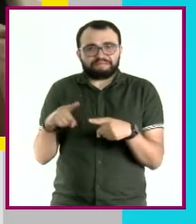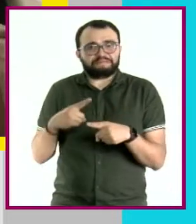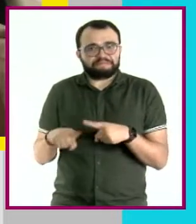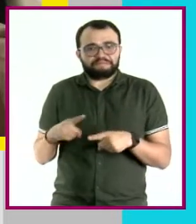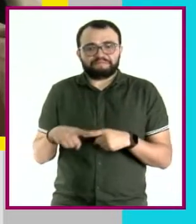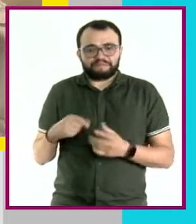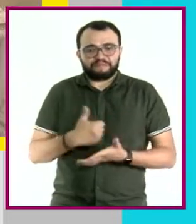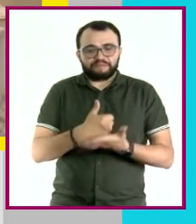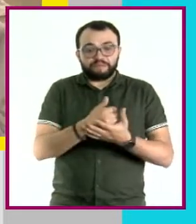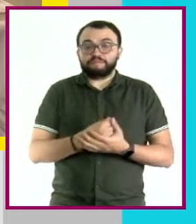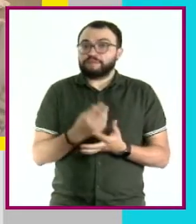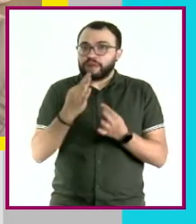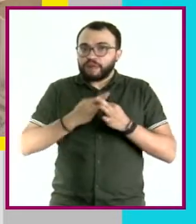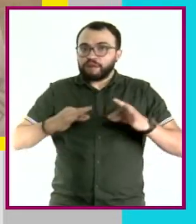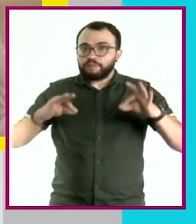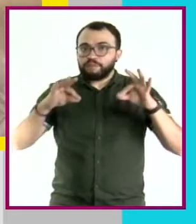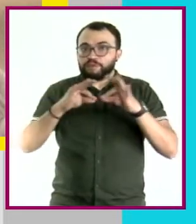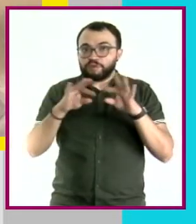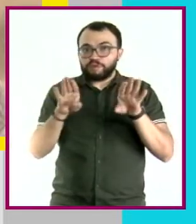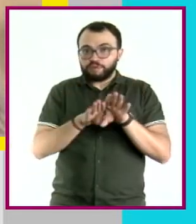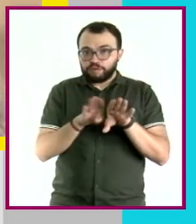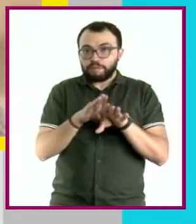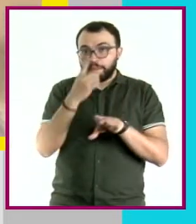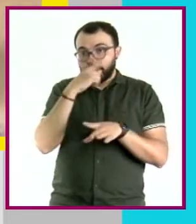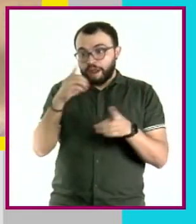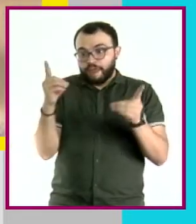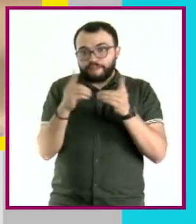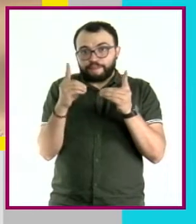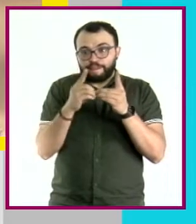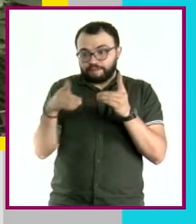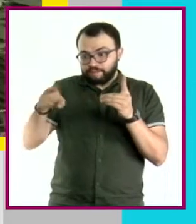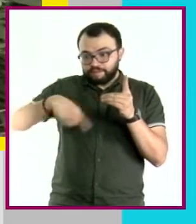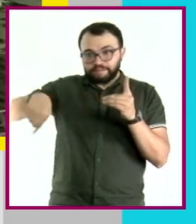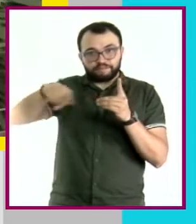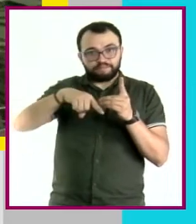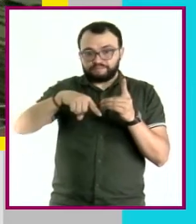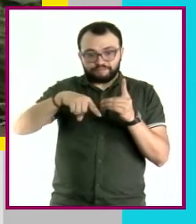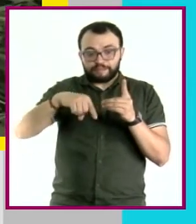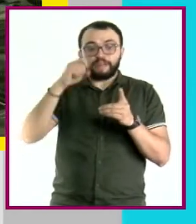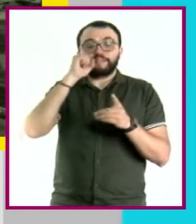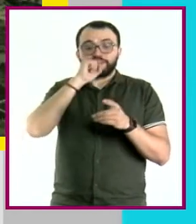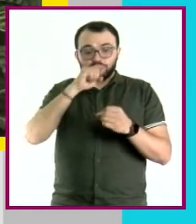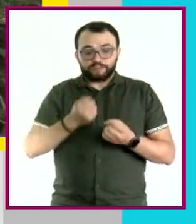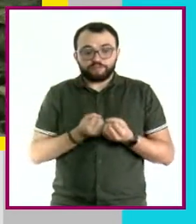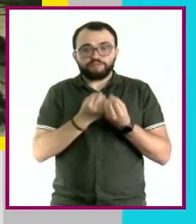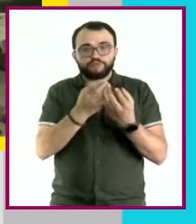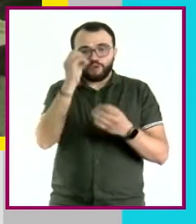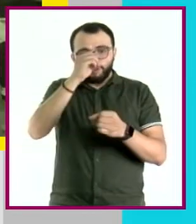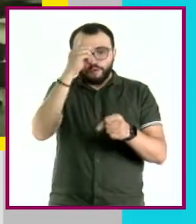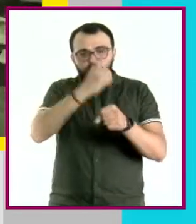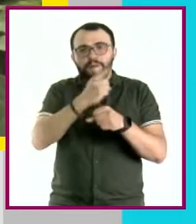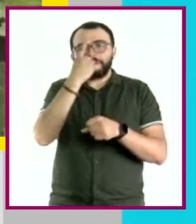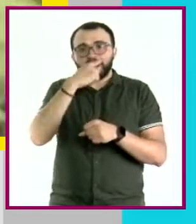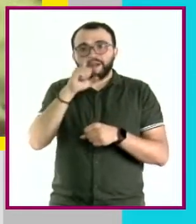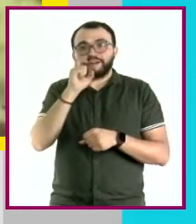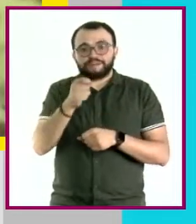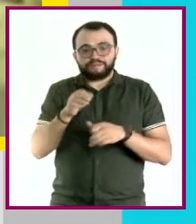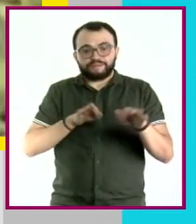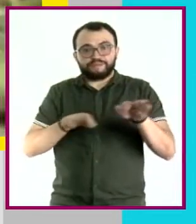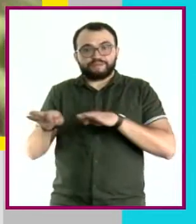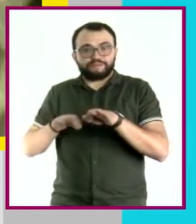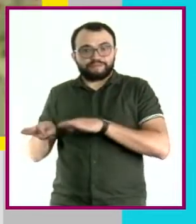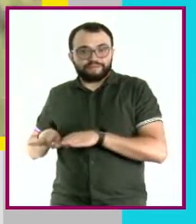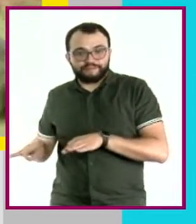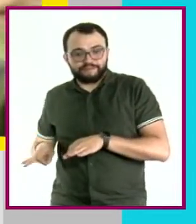Y no solo es importante su contribución a la dieta local. También proporcionan oportunidades para obtener ingresos.